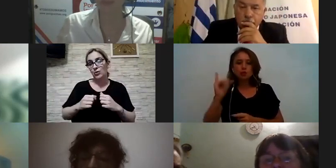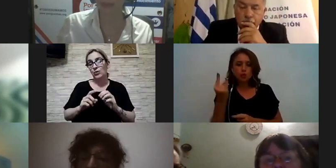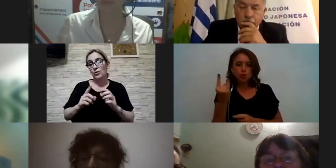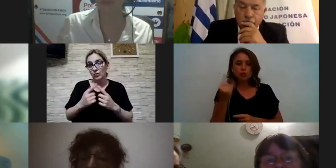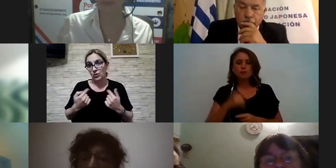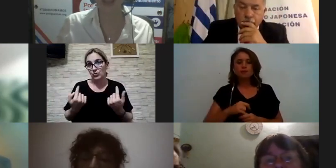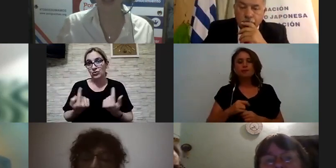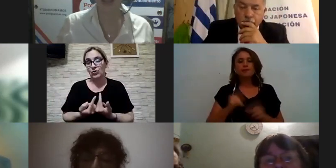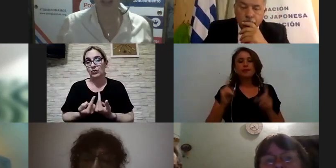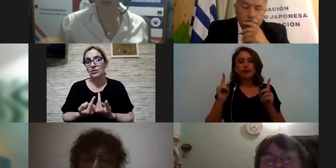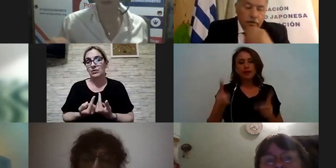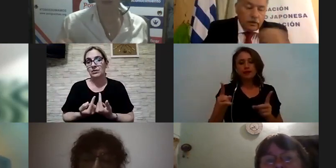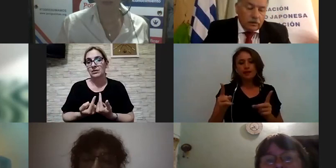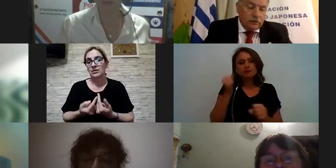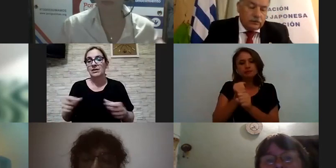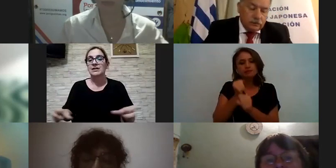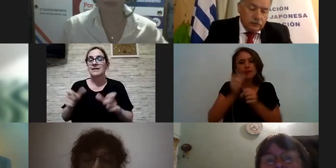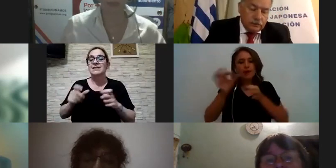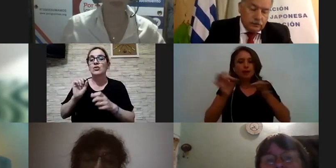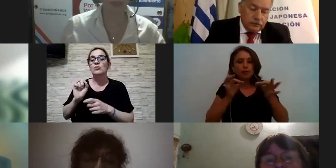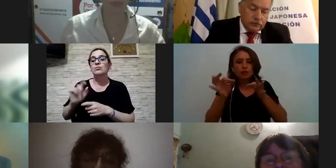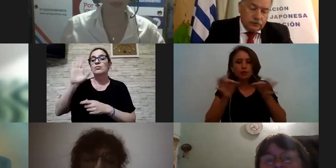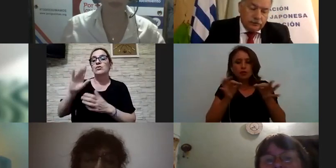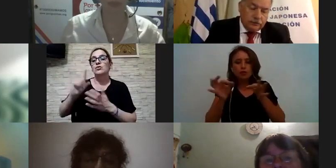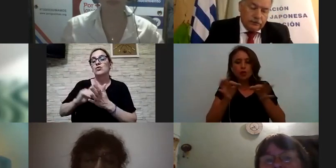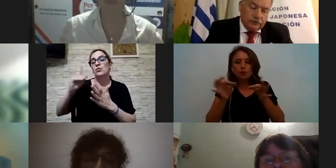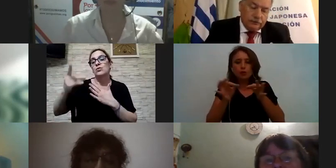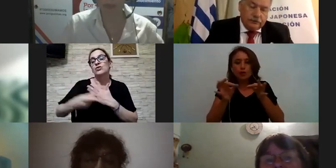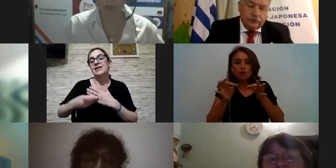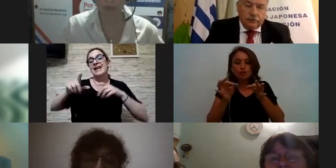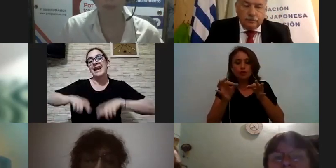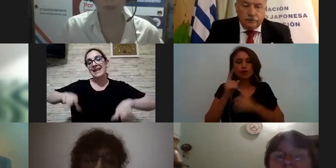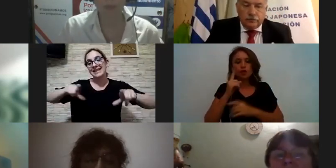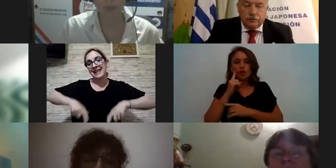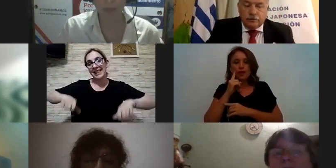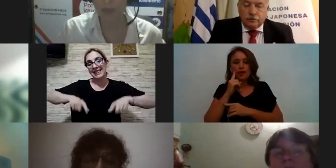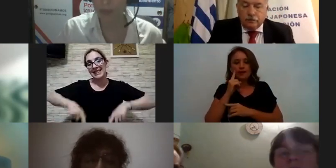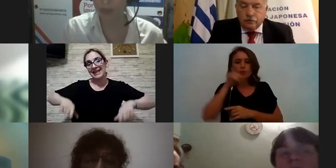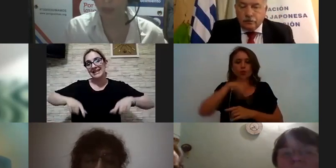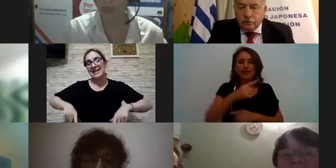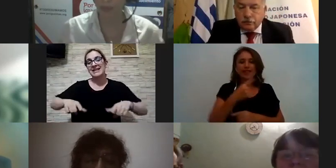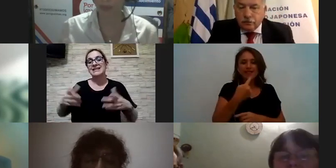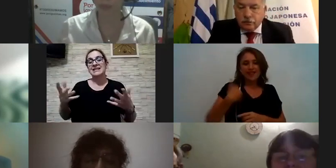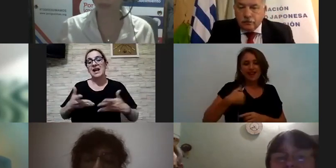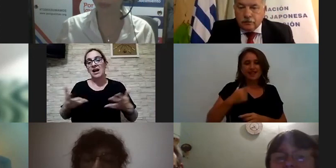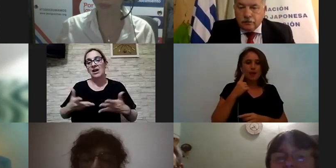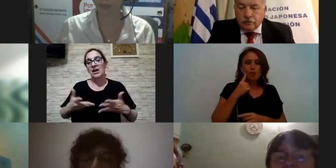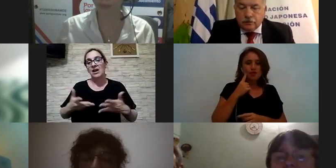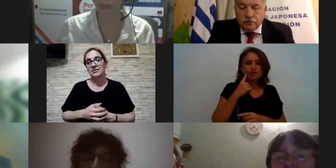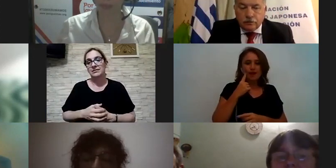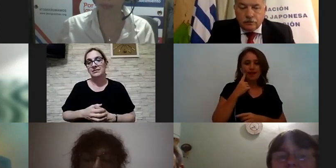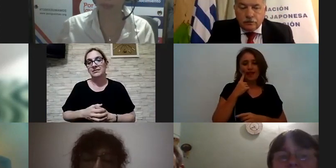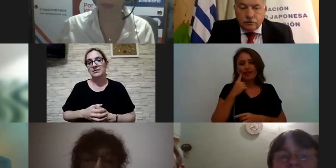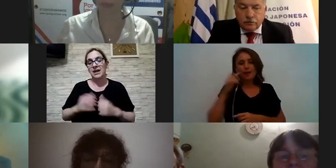estaba elaborando un proyecto de la de la intendencia bueno argentina en el municipio de Paisandú